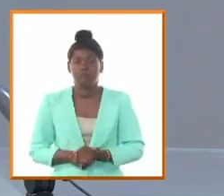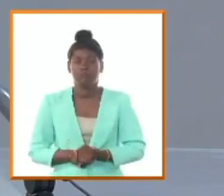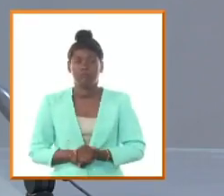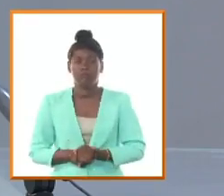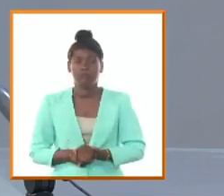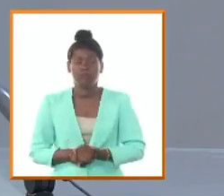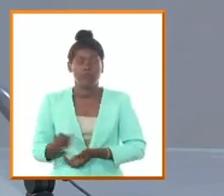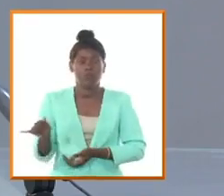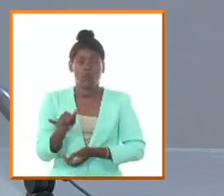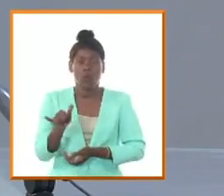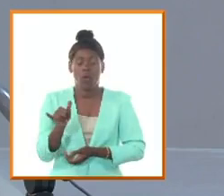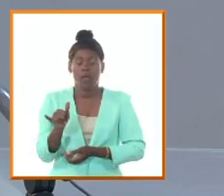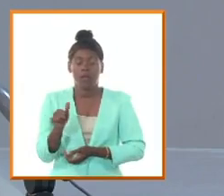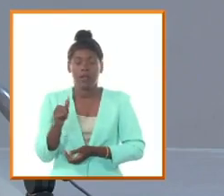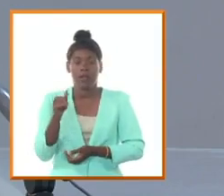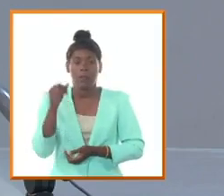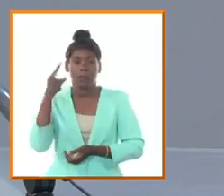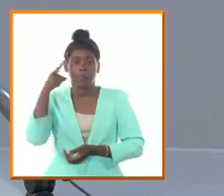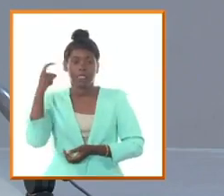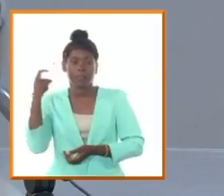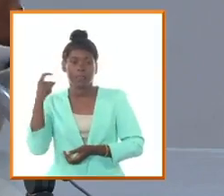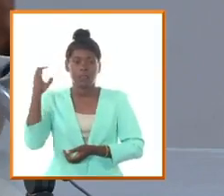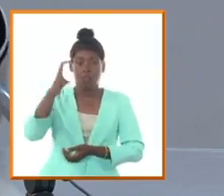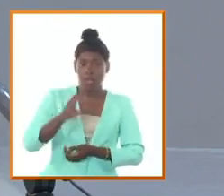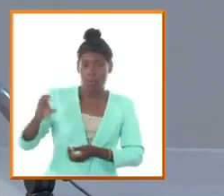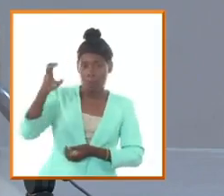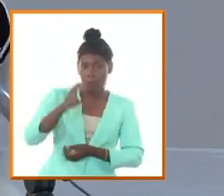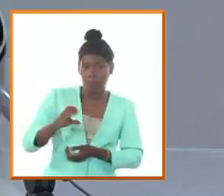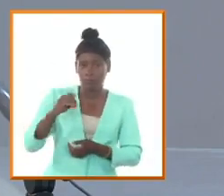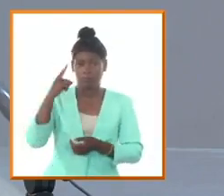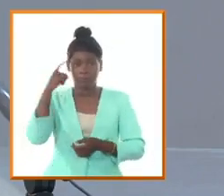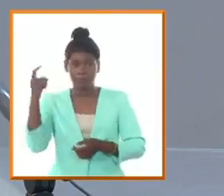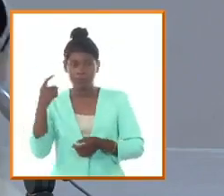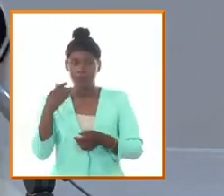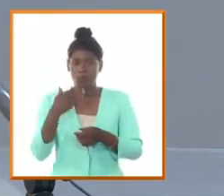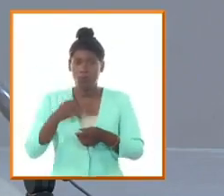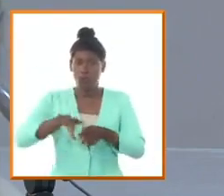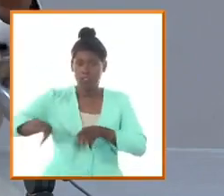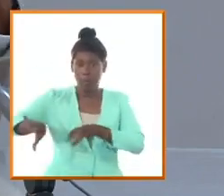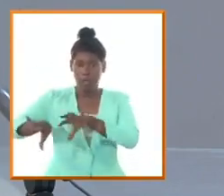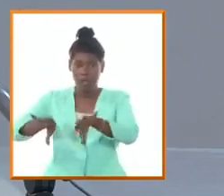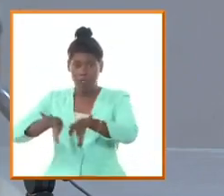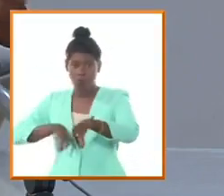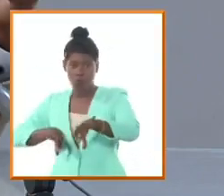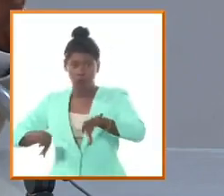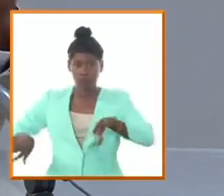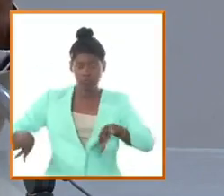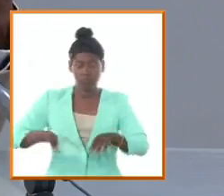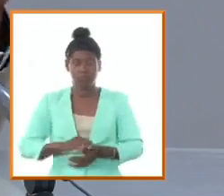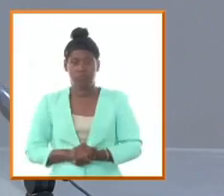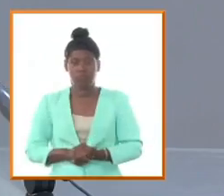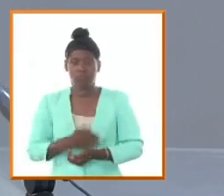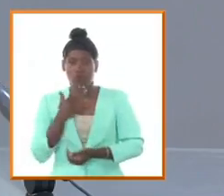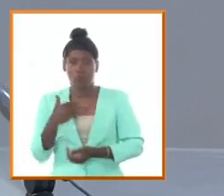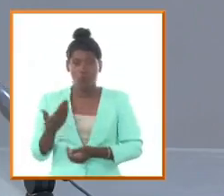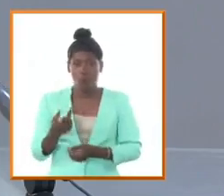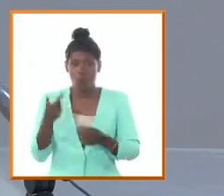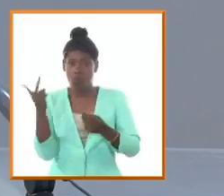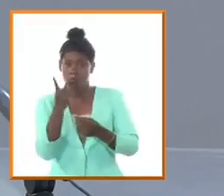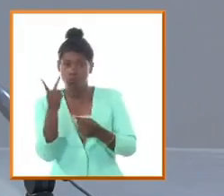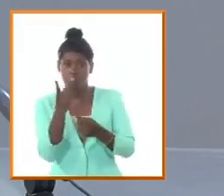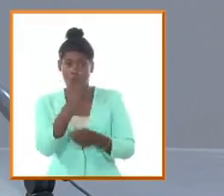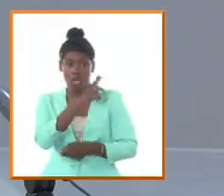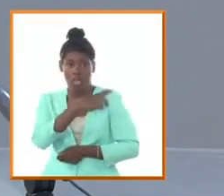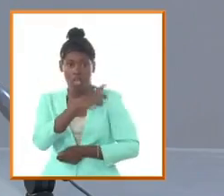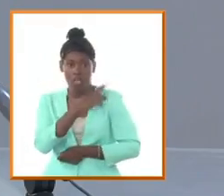universo camagüeyano fundamentalmente que hablaba de una división de los poderes una división de las atribuciones entre los mandos de la